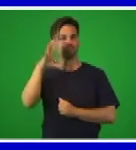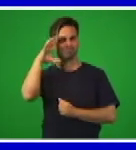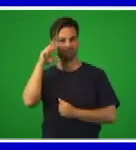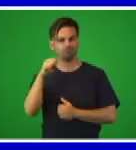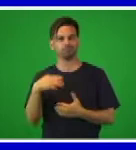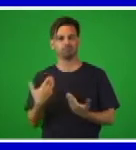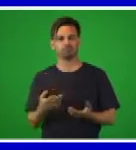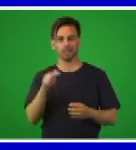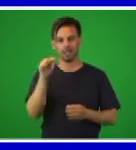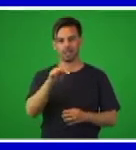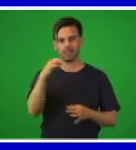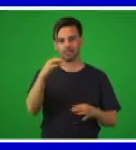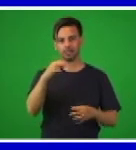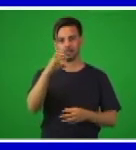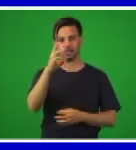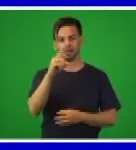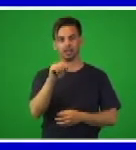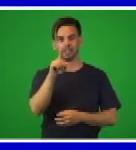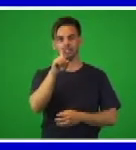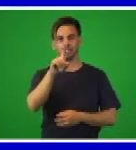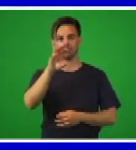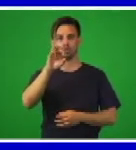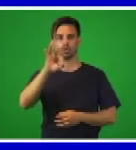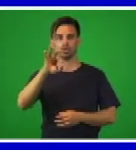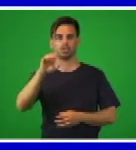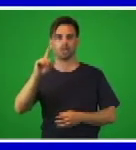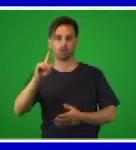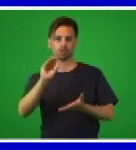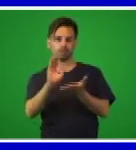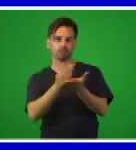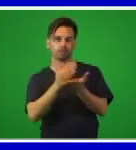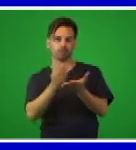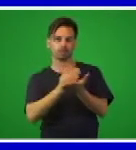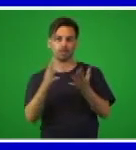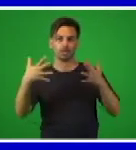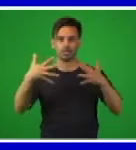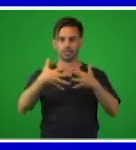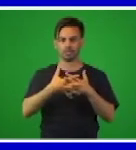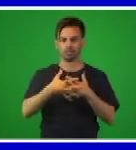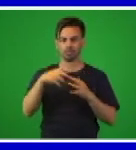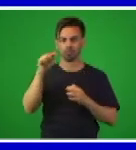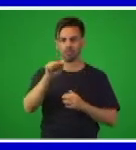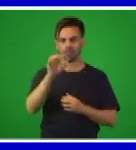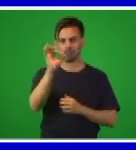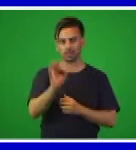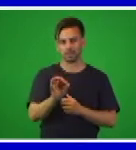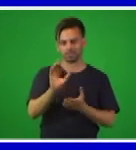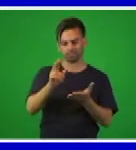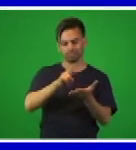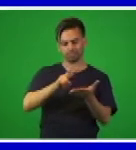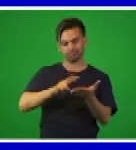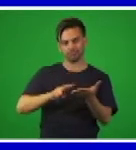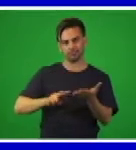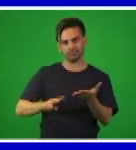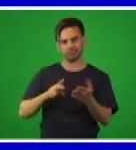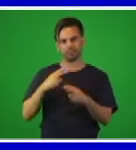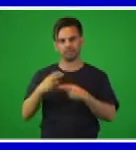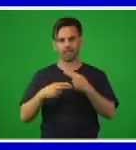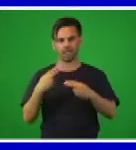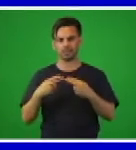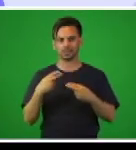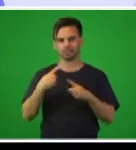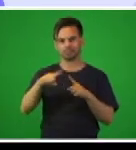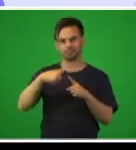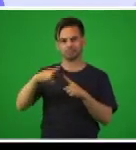181 de su libro. Bueno, relacionado con esta lectura, pudiéramos estar realizando muchas actividades, pero queremos